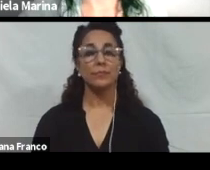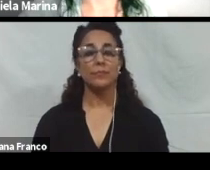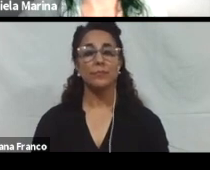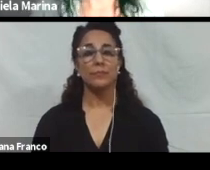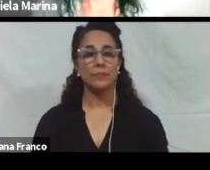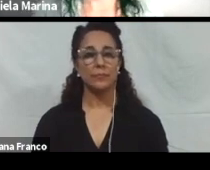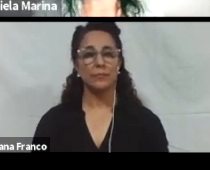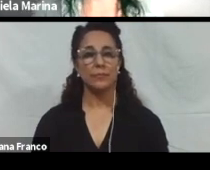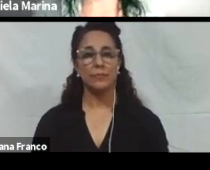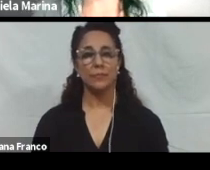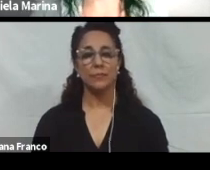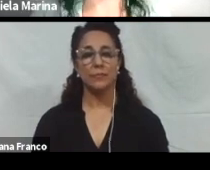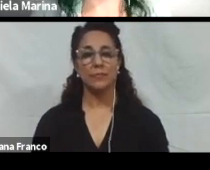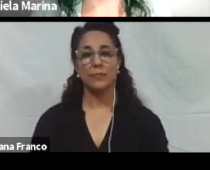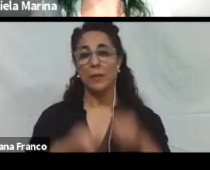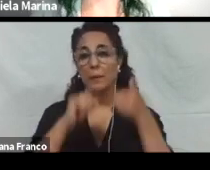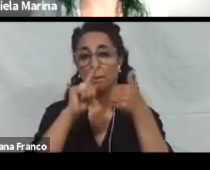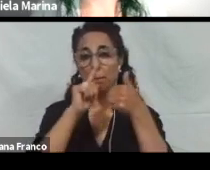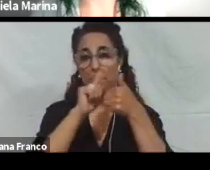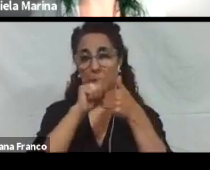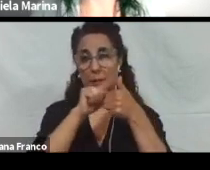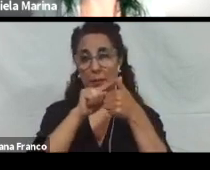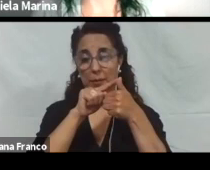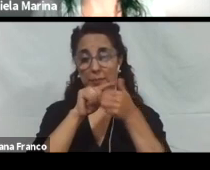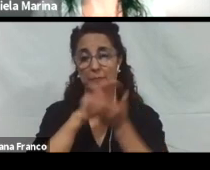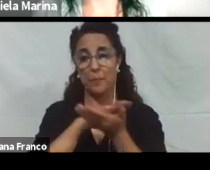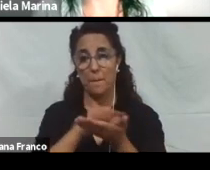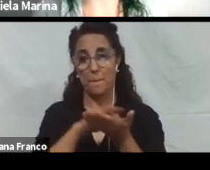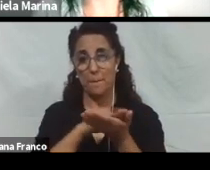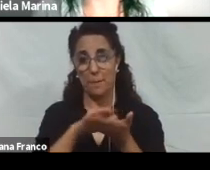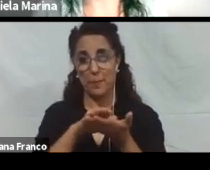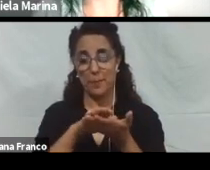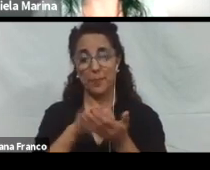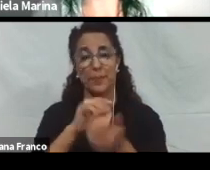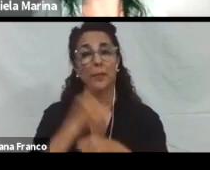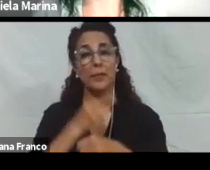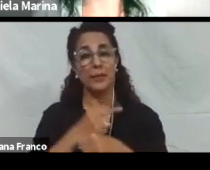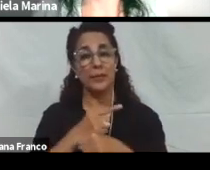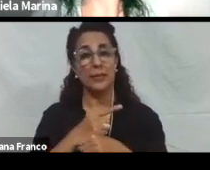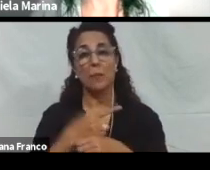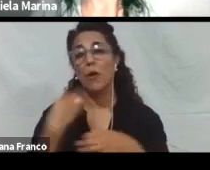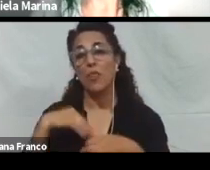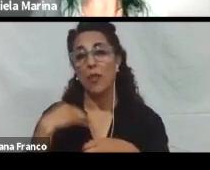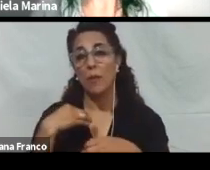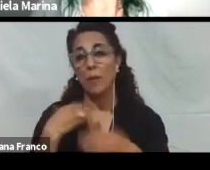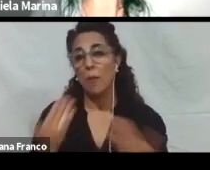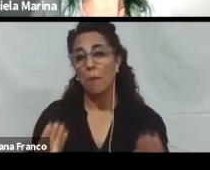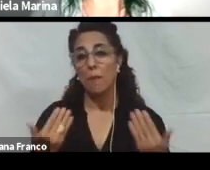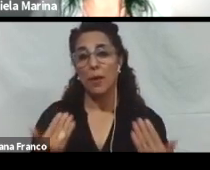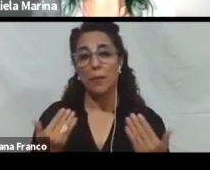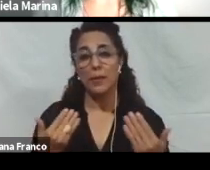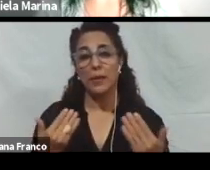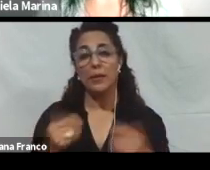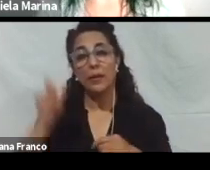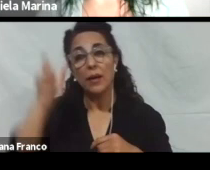Bueno, el primer principio nos dice que debemos permitir que el usuario